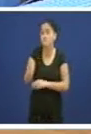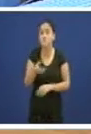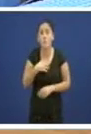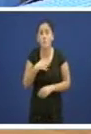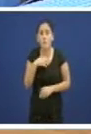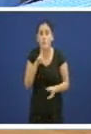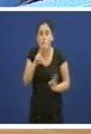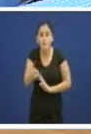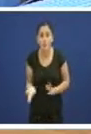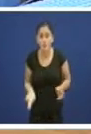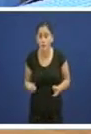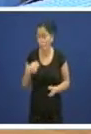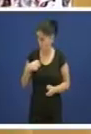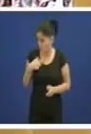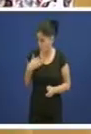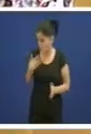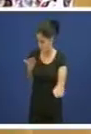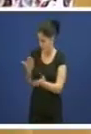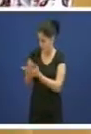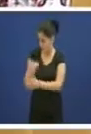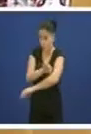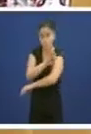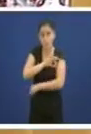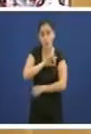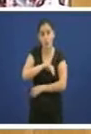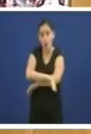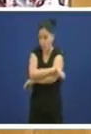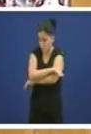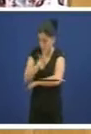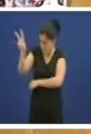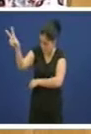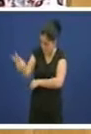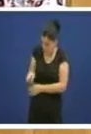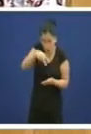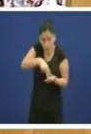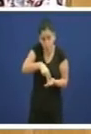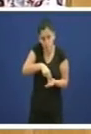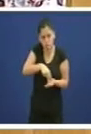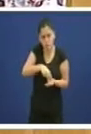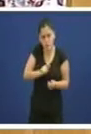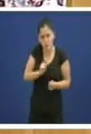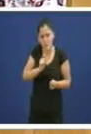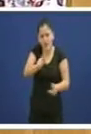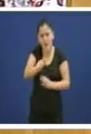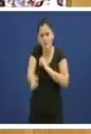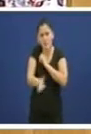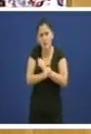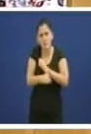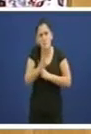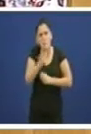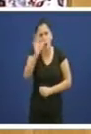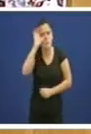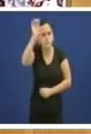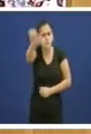garantir pediríalle señora conselleira que viñera vostede aquí e yo garanta porque están escoitandos como miles de